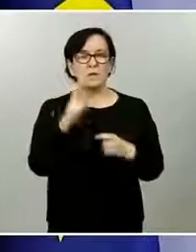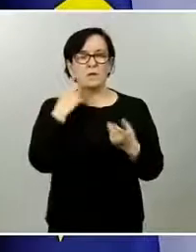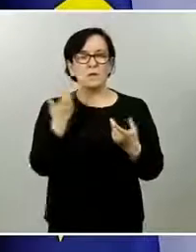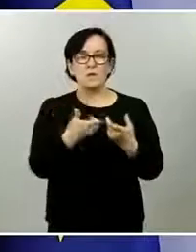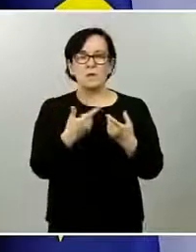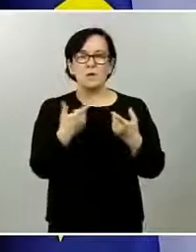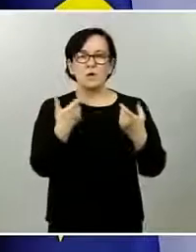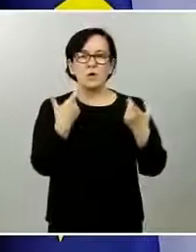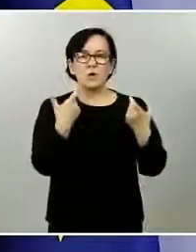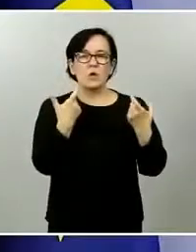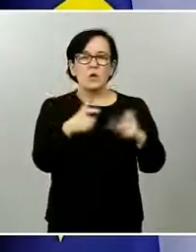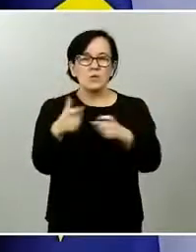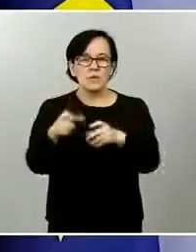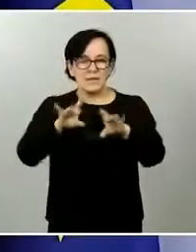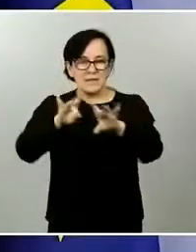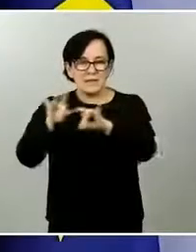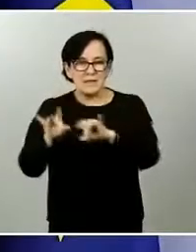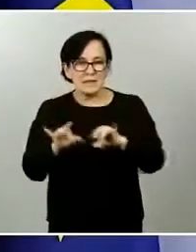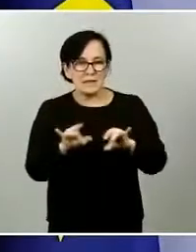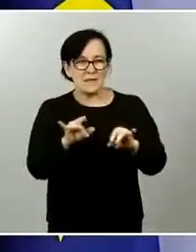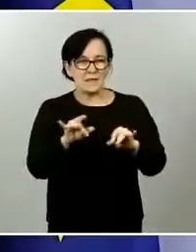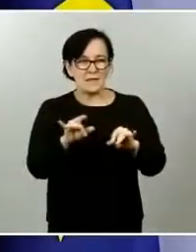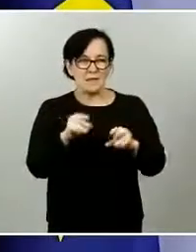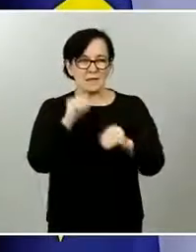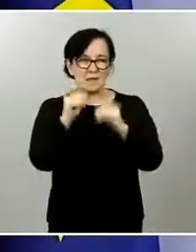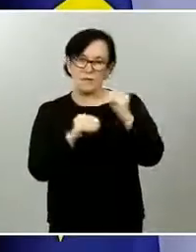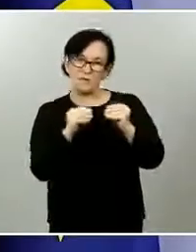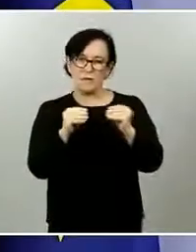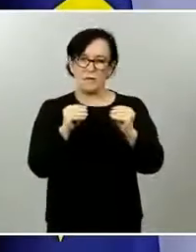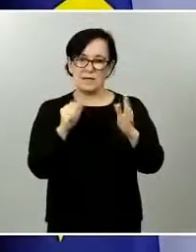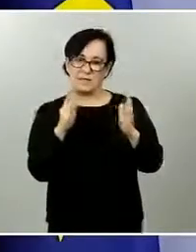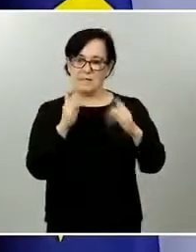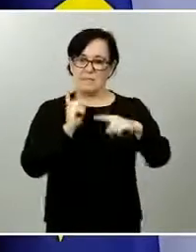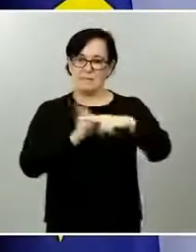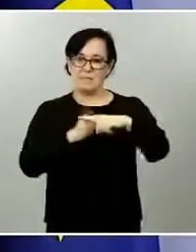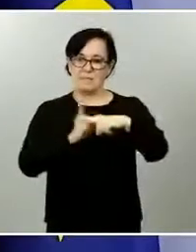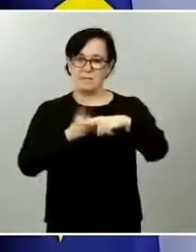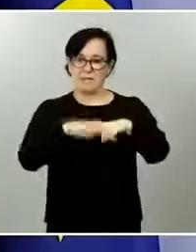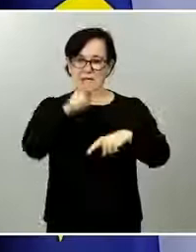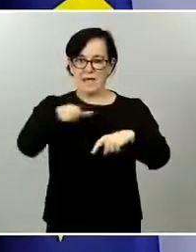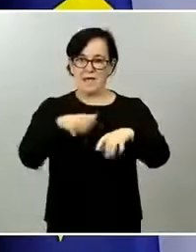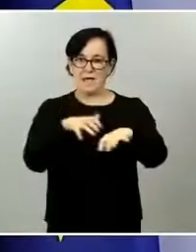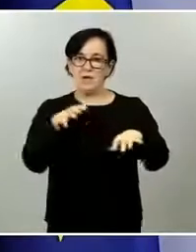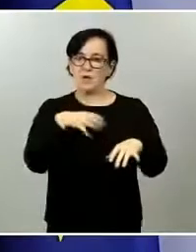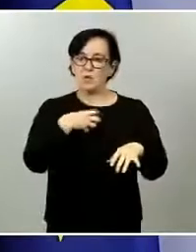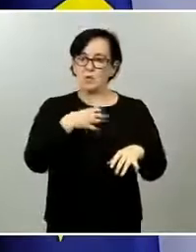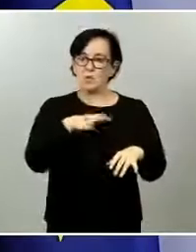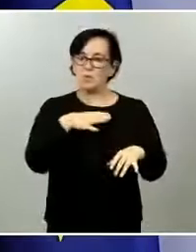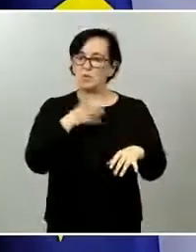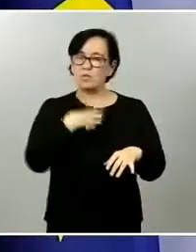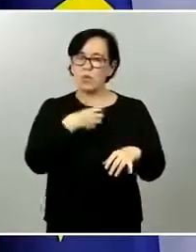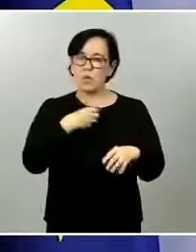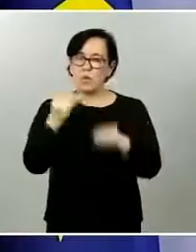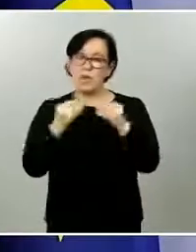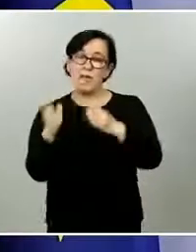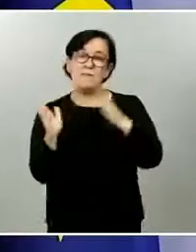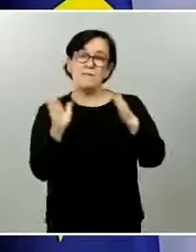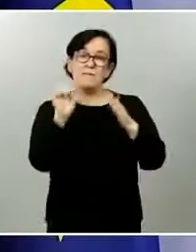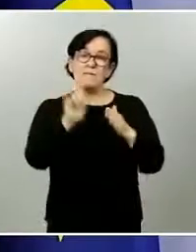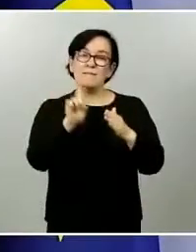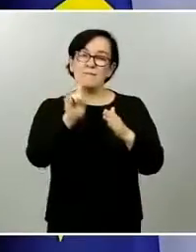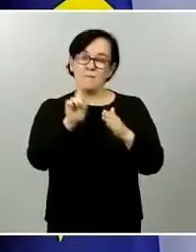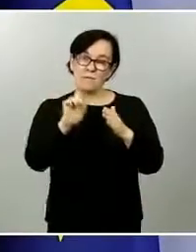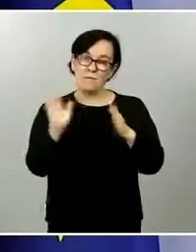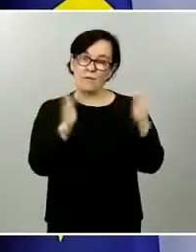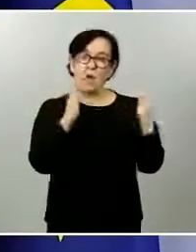publicación en el Boletín Oficial del Estado. Y también vamos a ver, a partir de mañana, qué otras unidades territoriales, donde